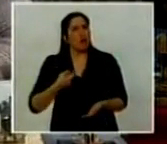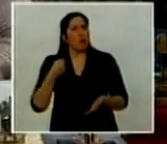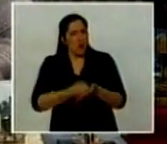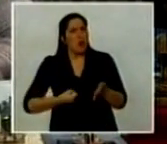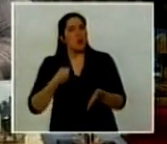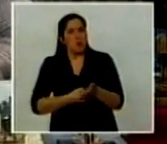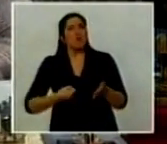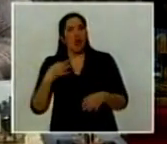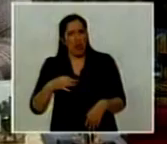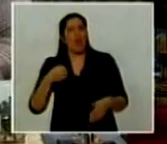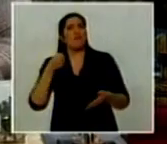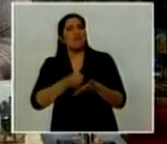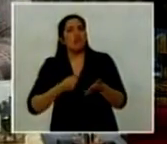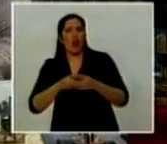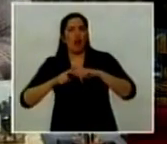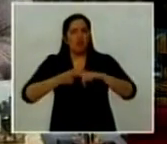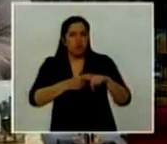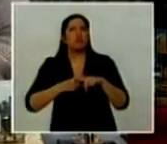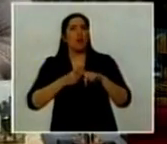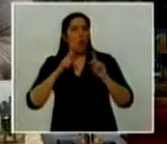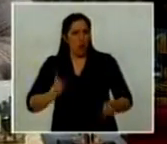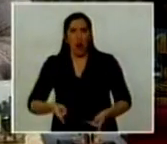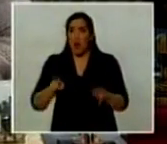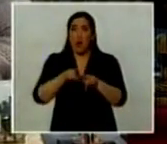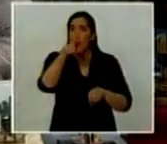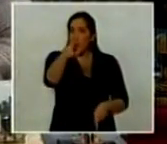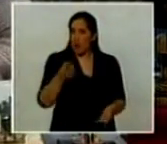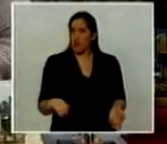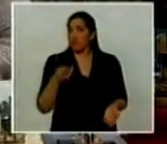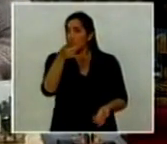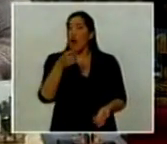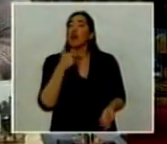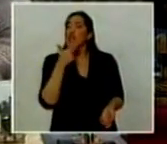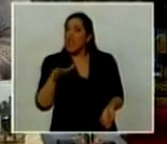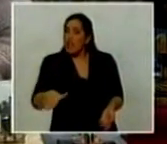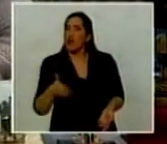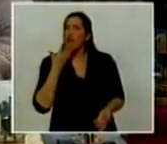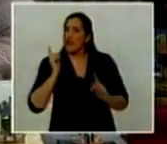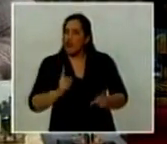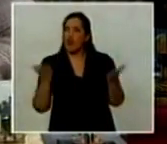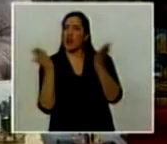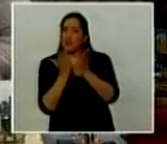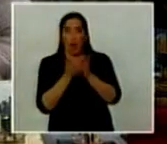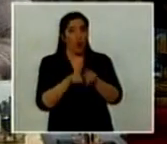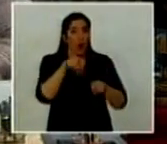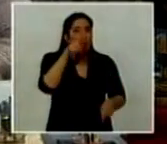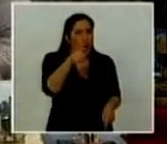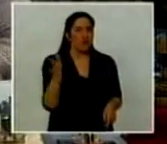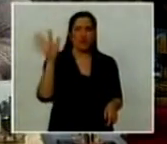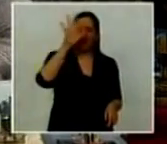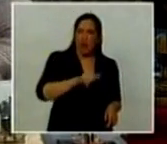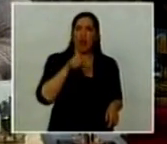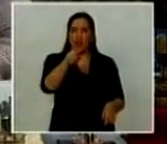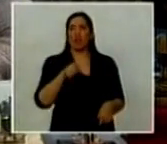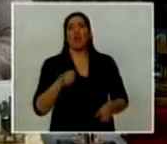veces hay que pelear para defender los intereses. Como peleas vos, para que tu hijo pueda seguir estudiando. Como peleas vos, todos los días